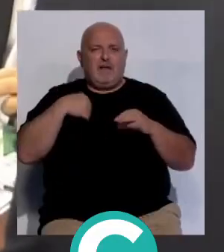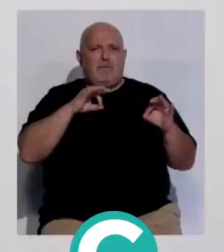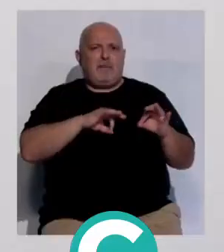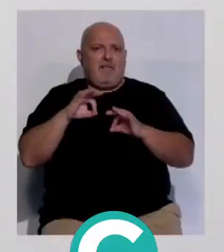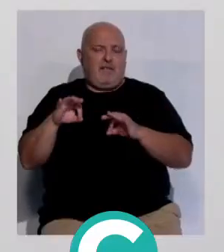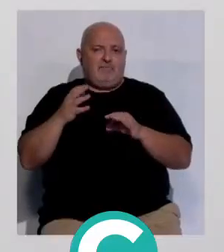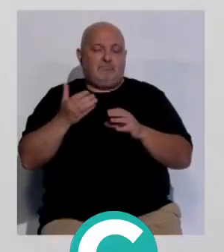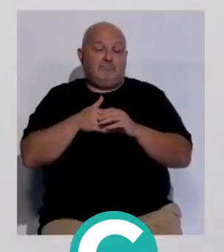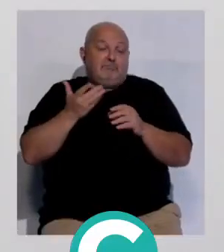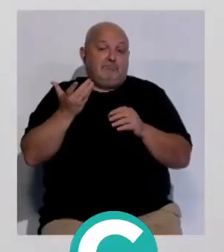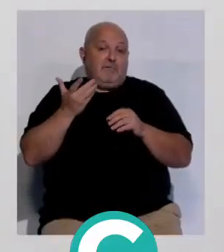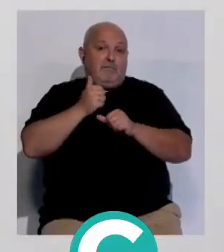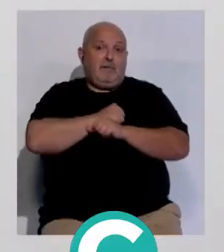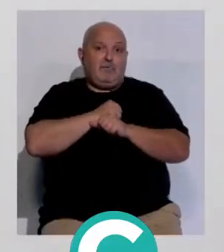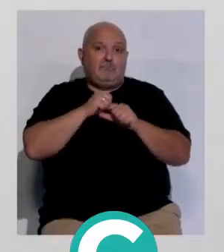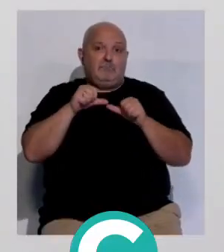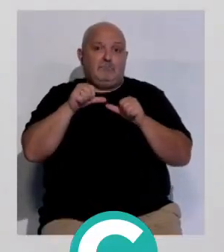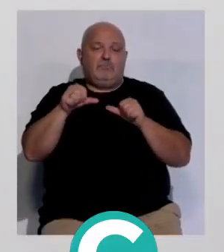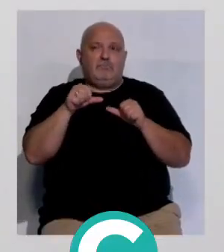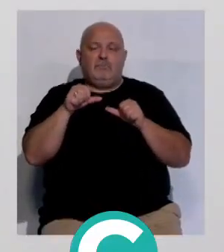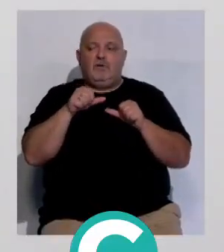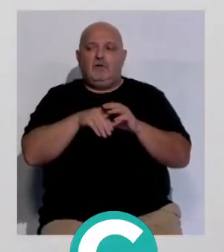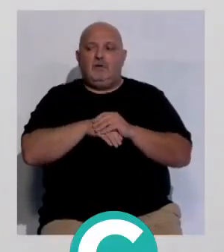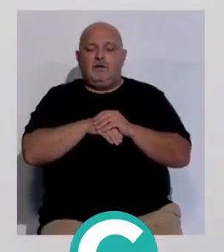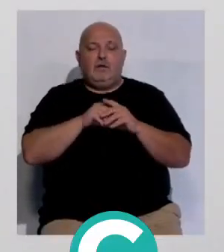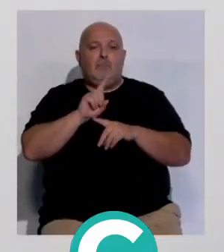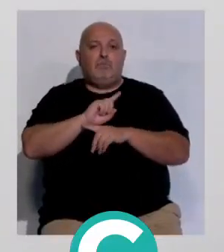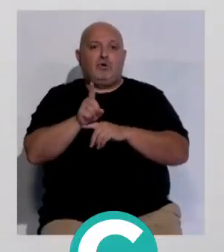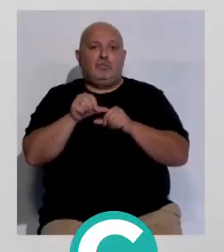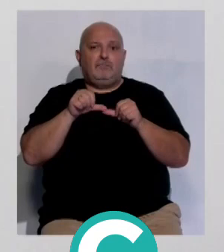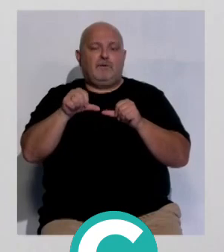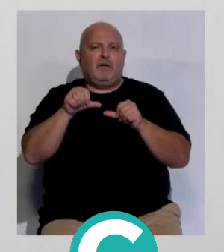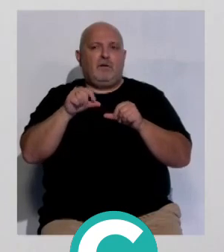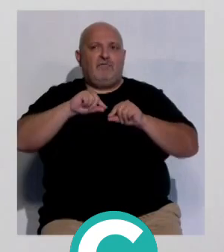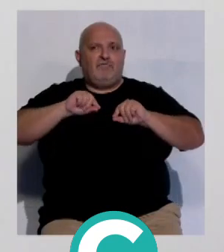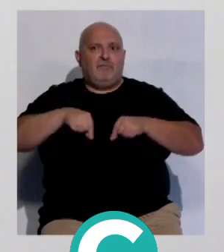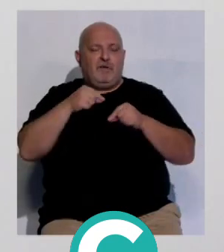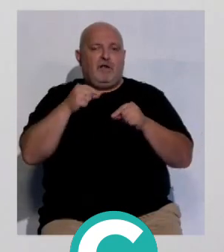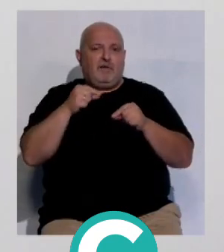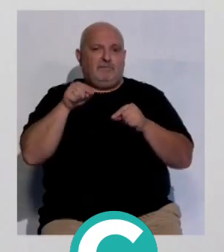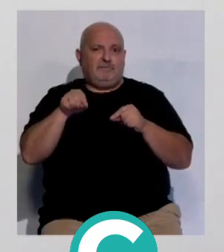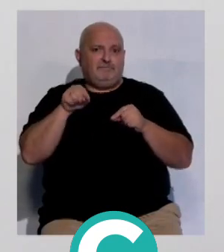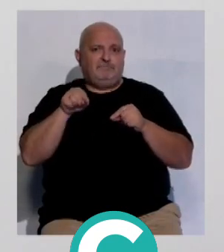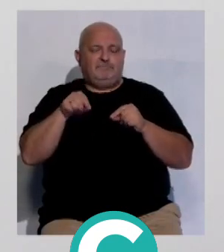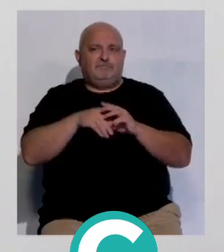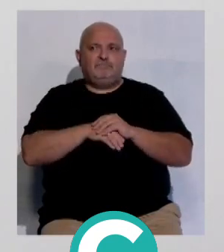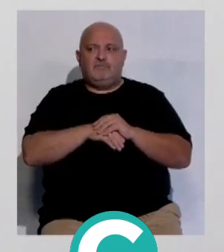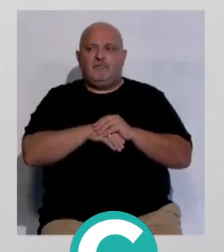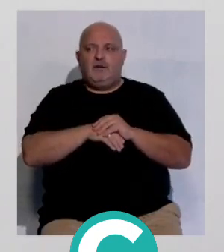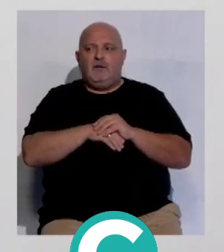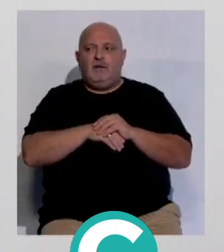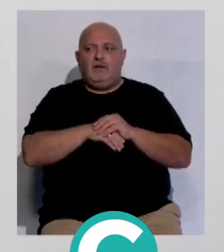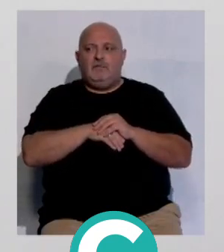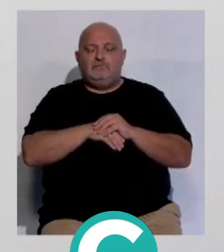preparada esperemos que bueno que pronto se pueda firmar este convenio y que